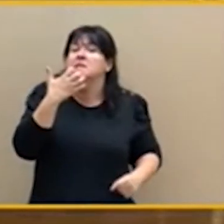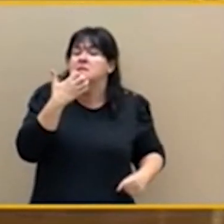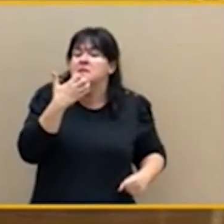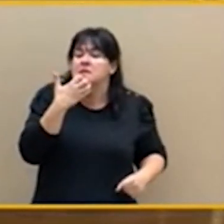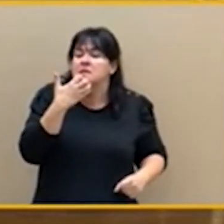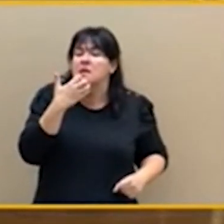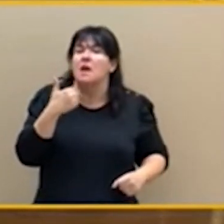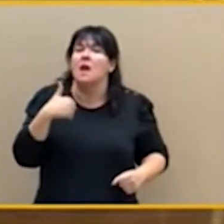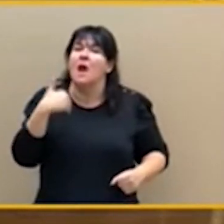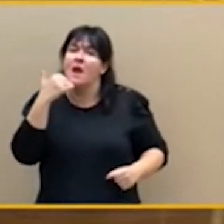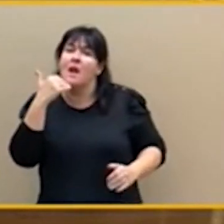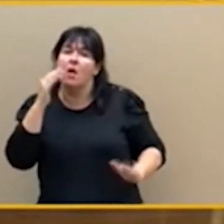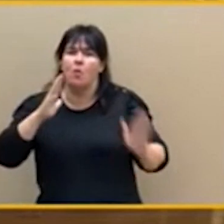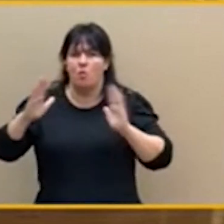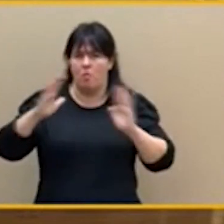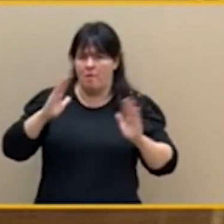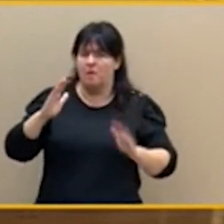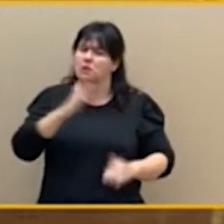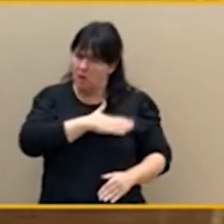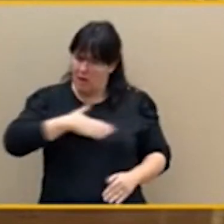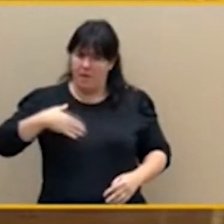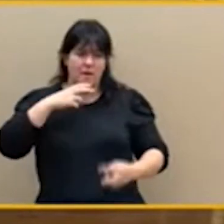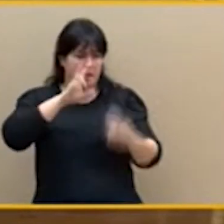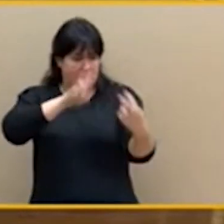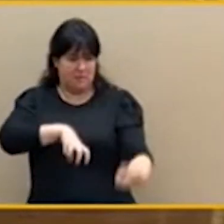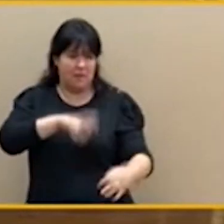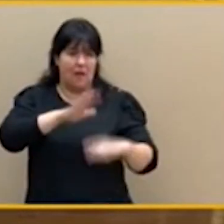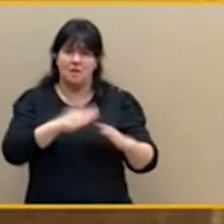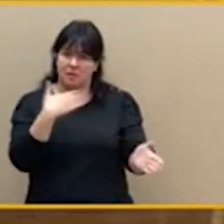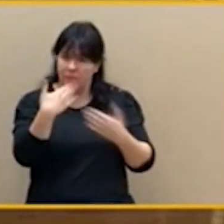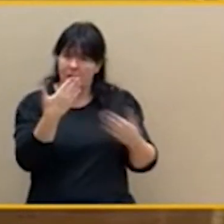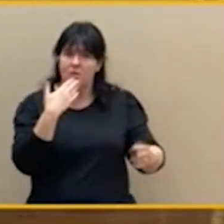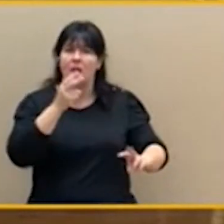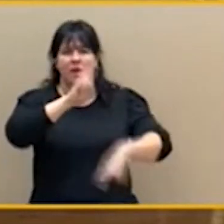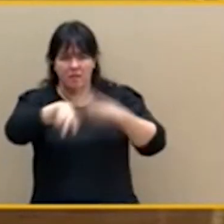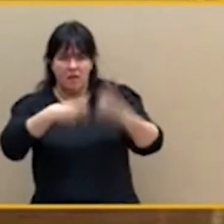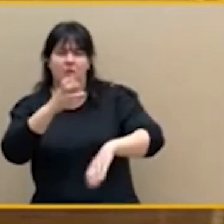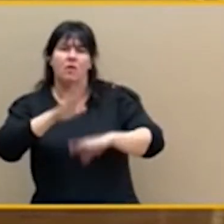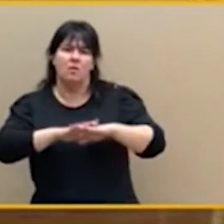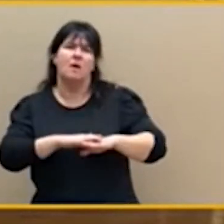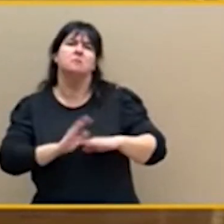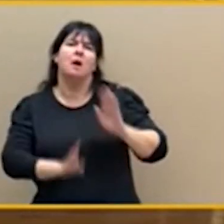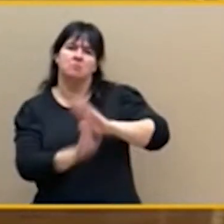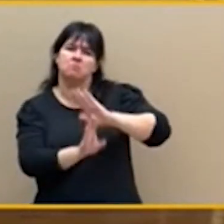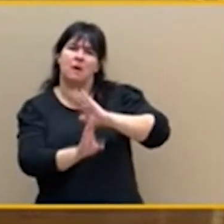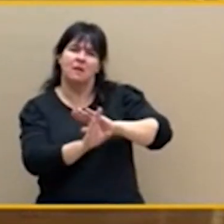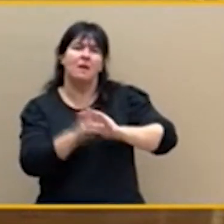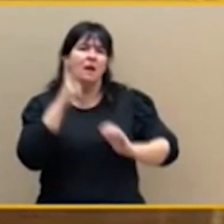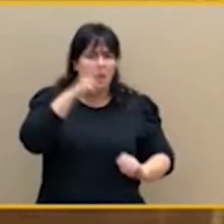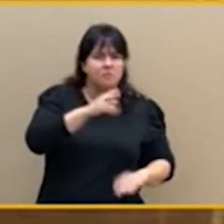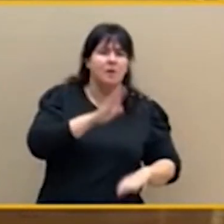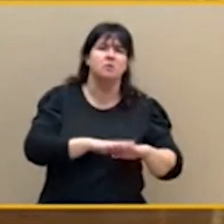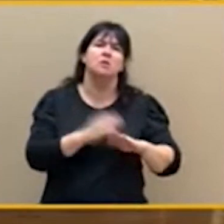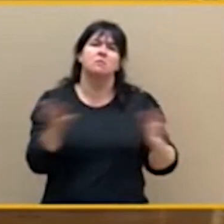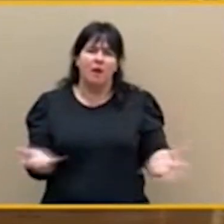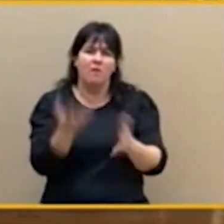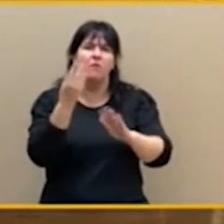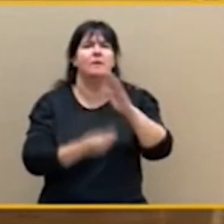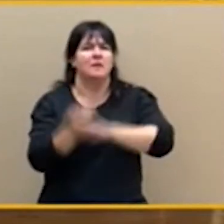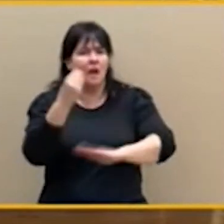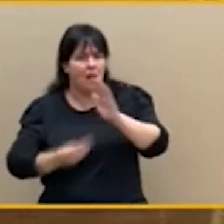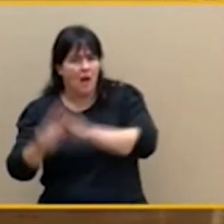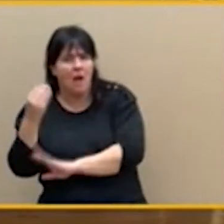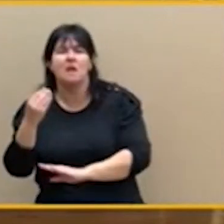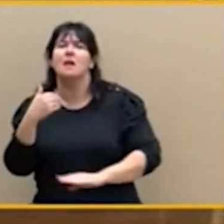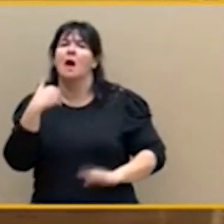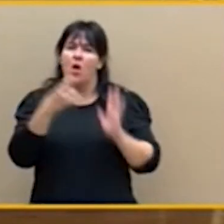sostener las pensiones, para fomentar la natalidad, para crear empleo de calidad, etc., etc., llámenos. Mientras sean los pactos